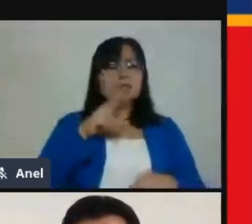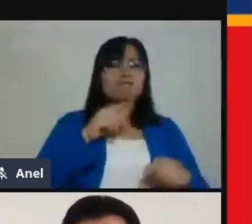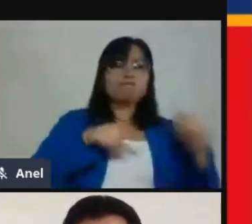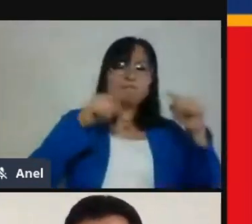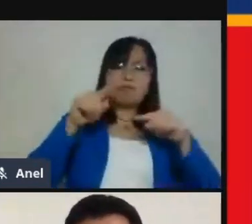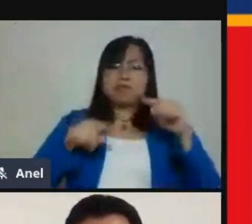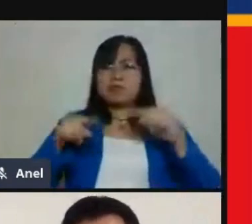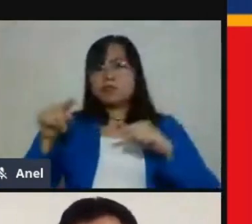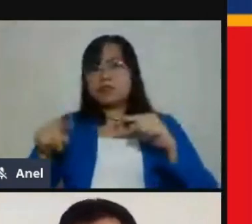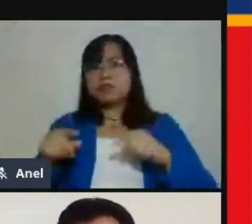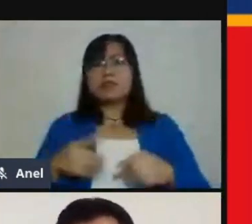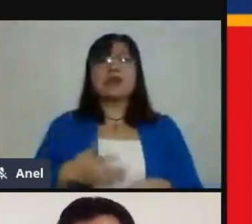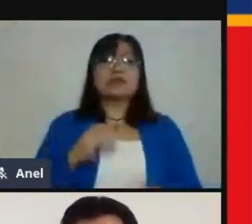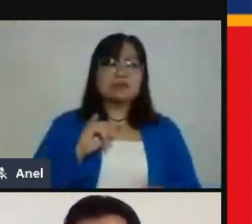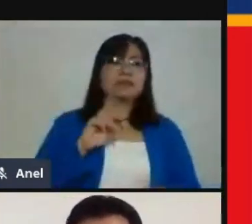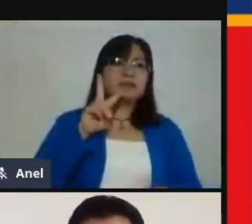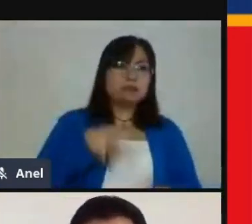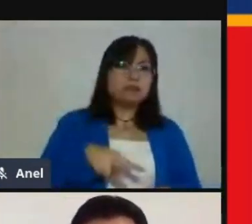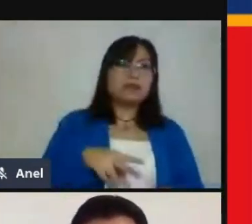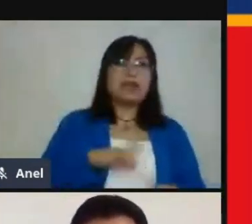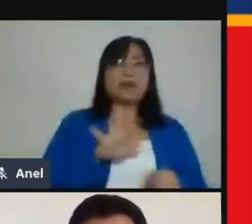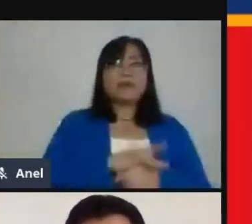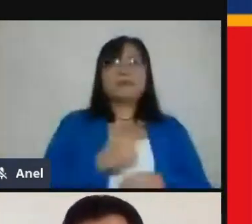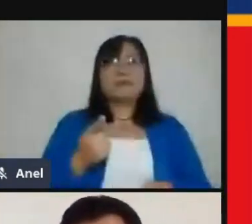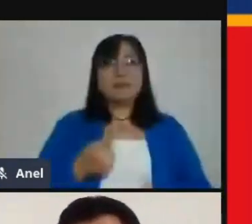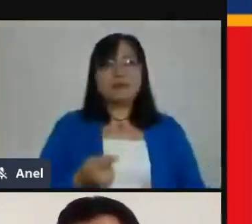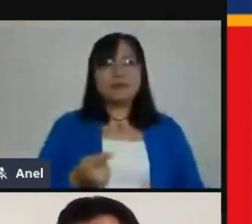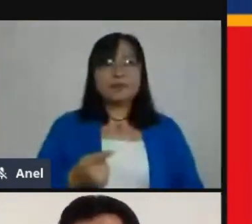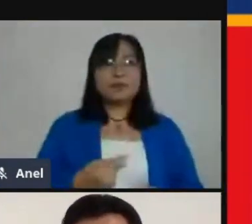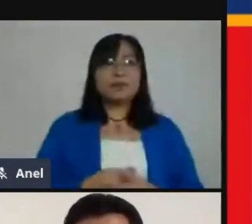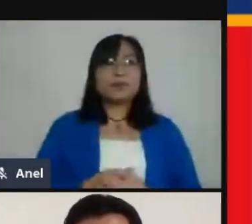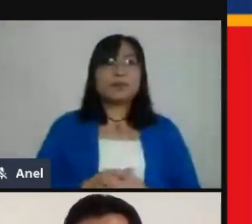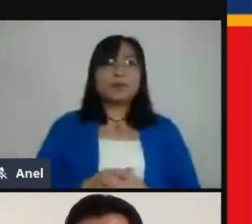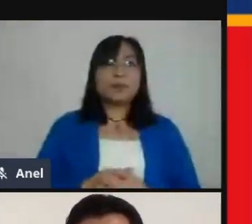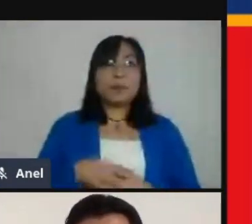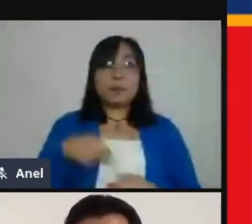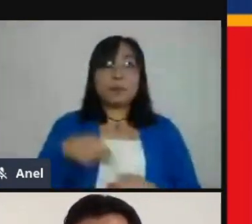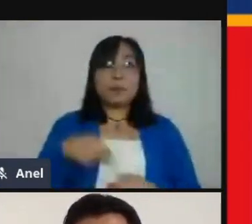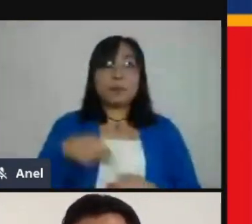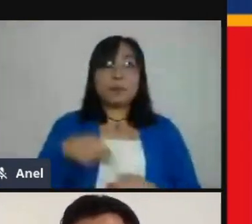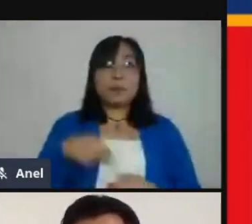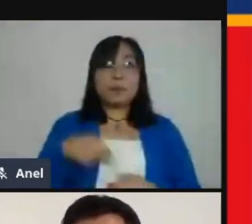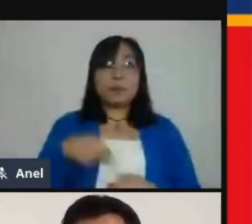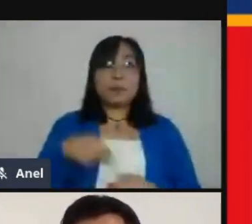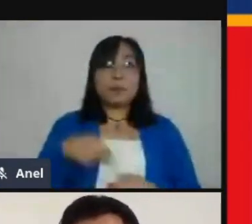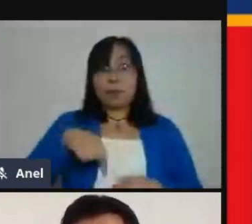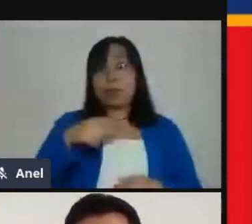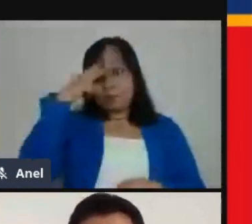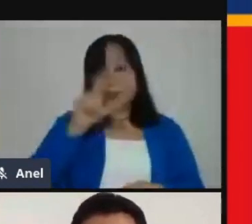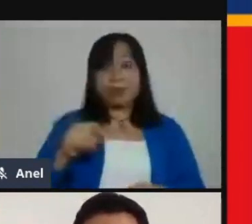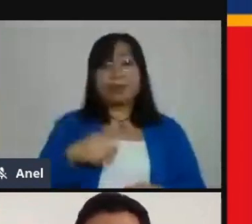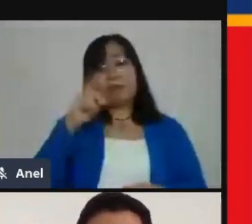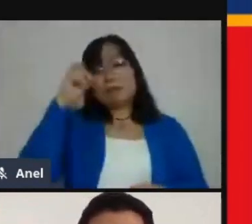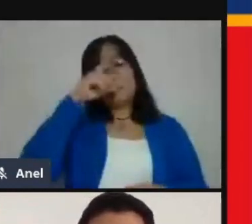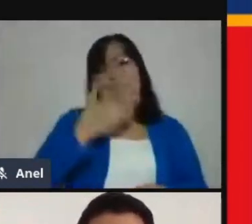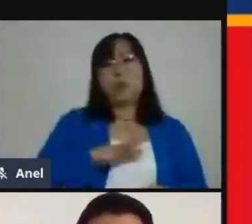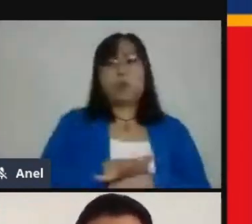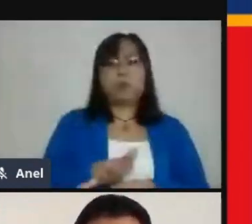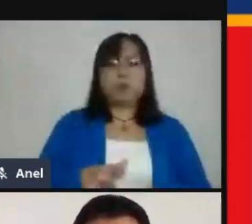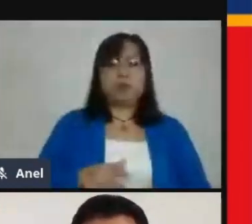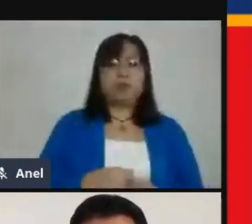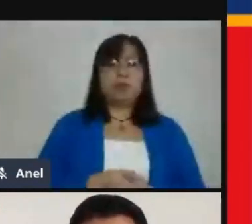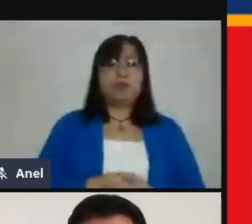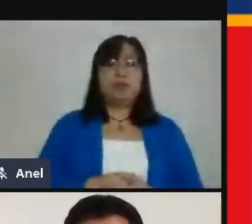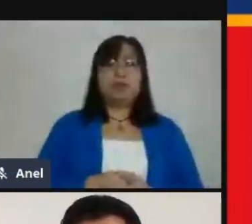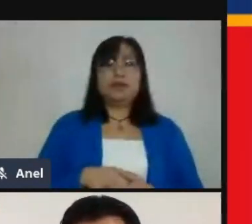nuestro país es lo que se vuelve, ¿no? Que no necesariamente debería de ser así, pero es muy normal